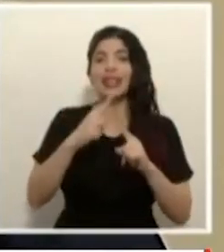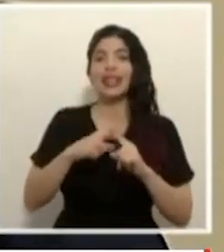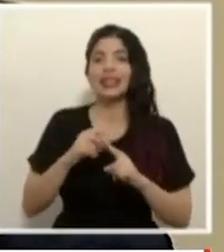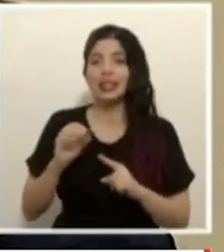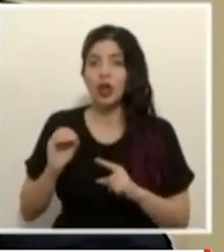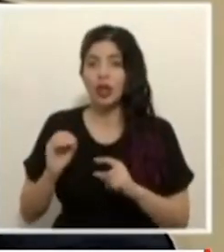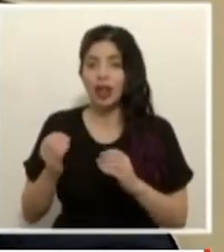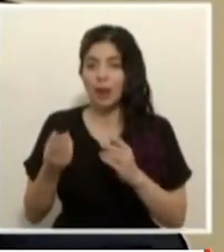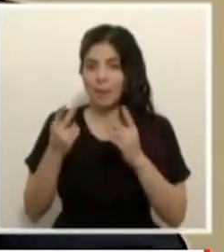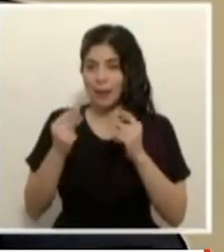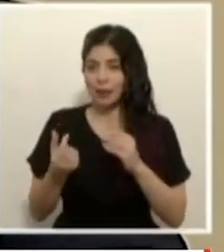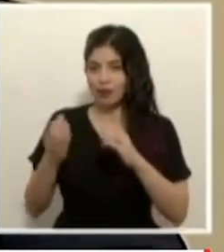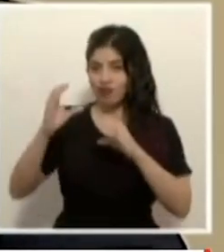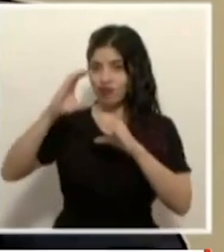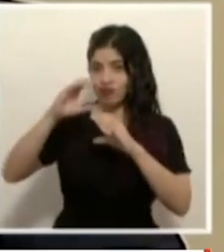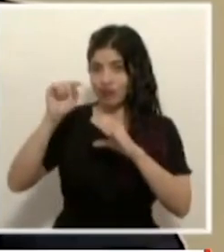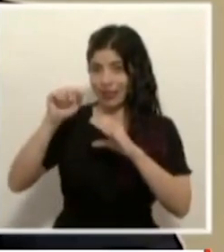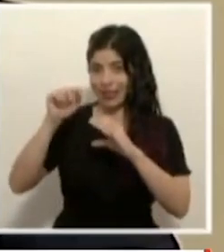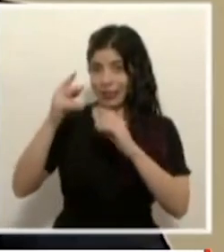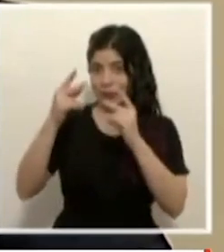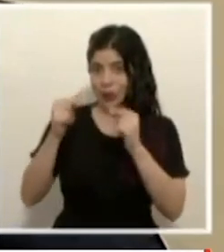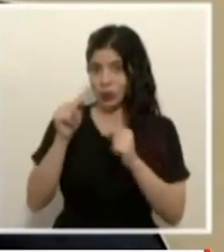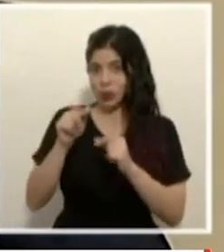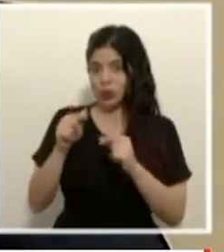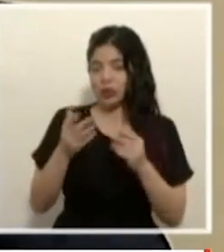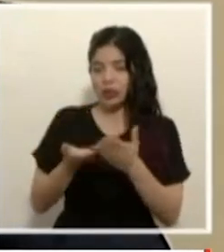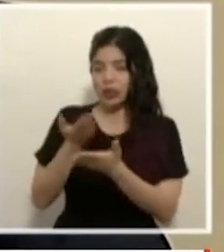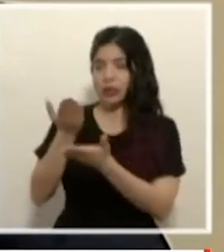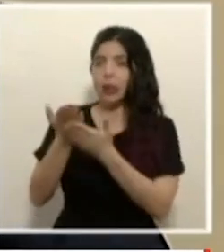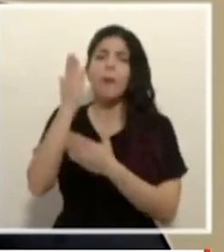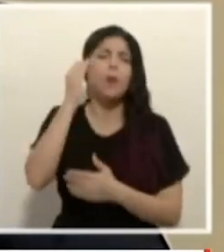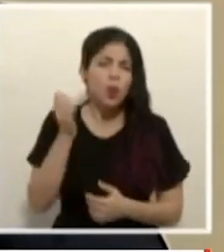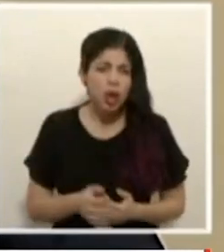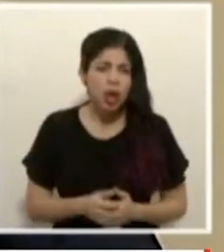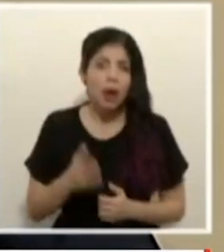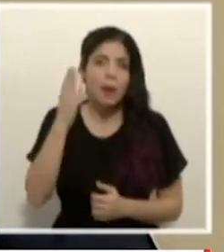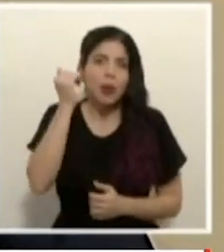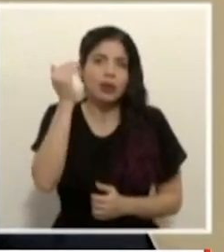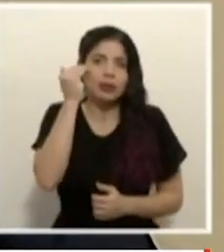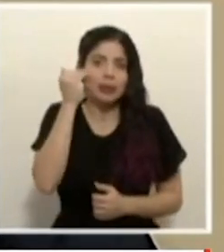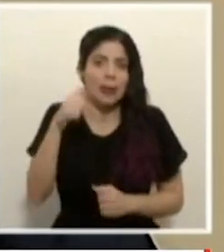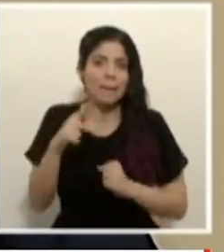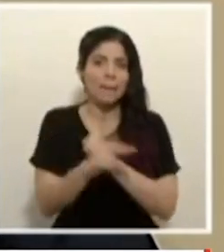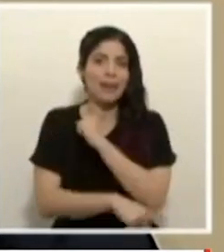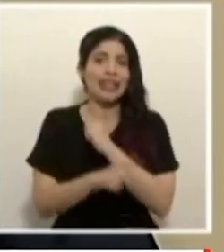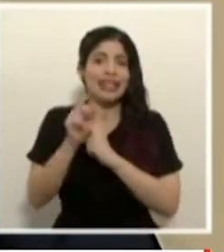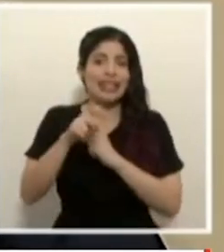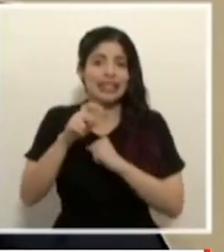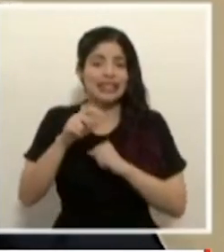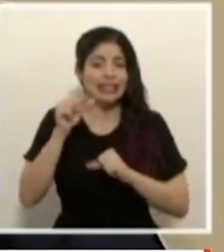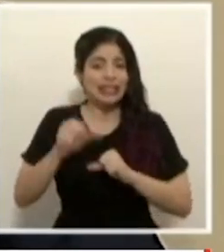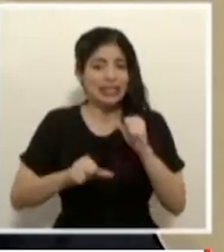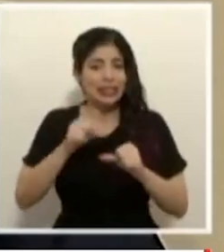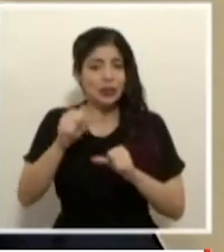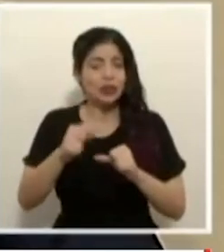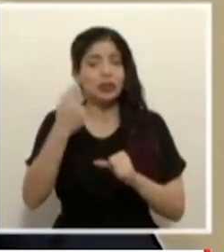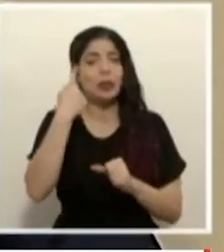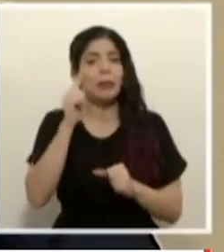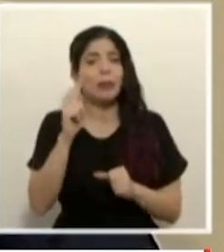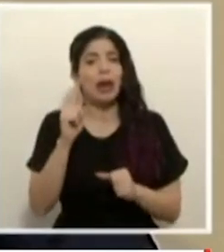¿y por qué? porque sabemos que como país necesitamos hacer ese esfuerzo de reducción de